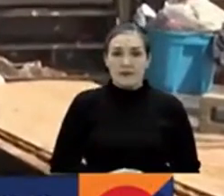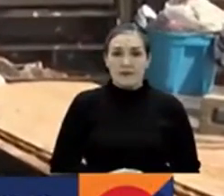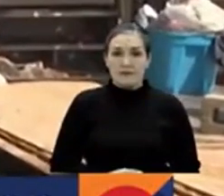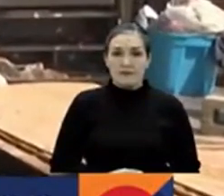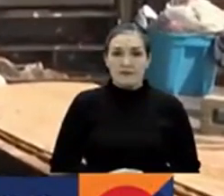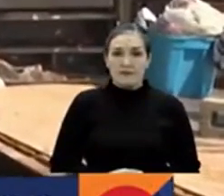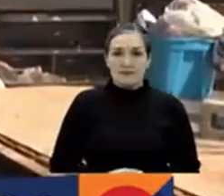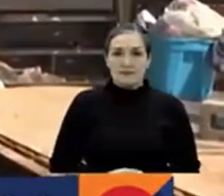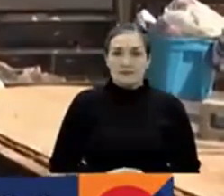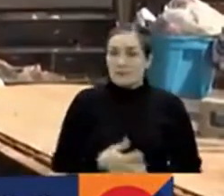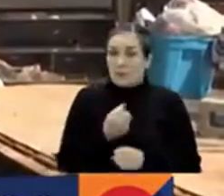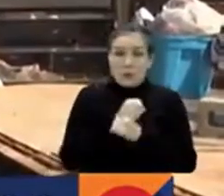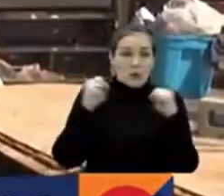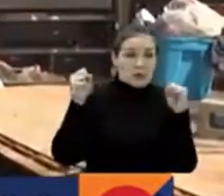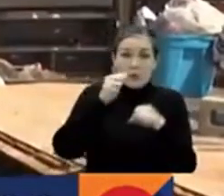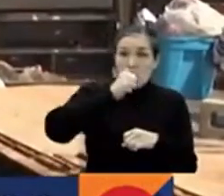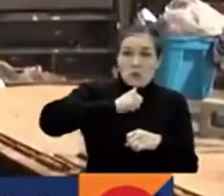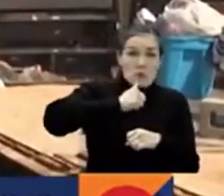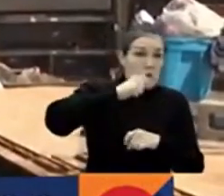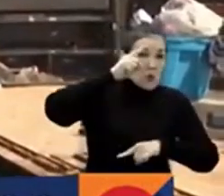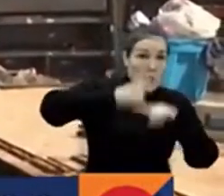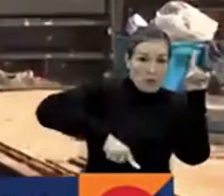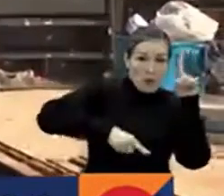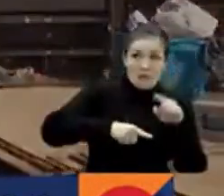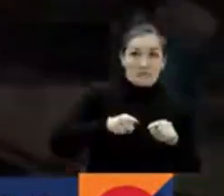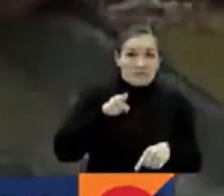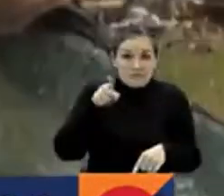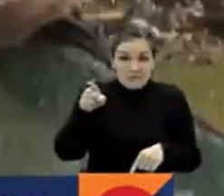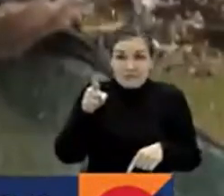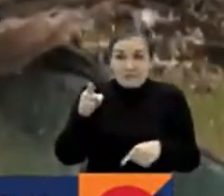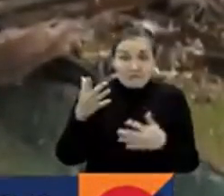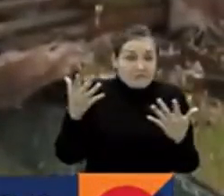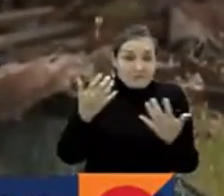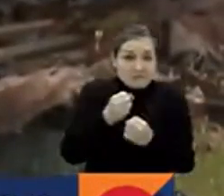No podría soportarlo más, es tan devastador.